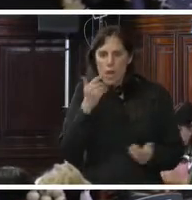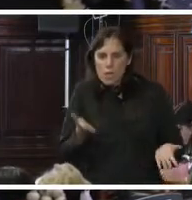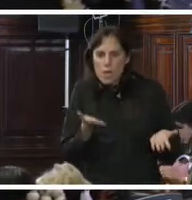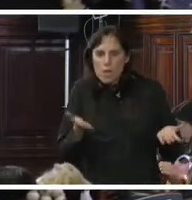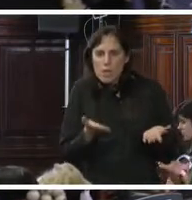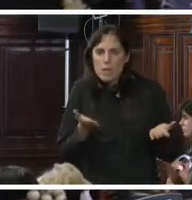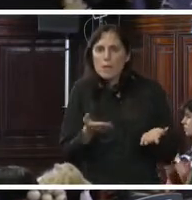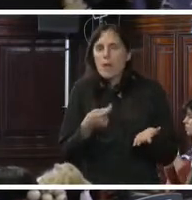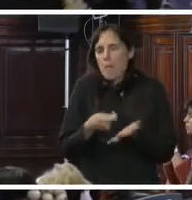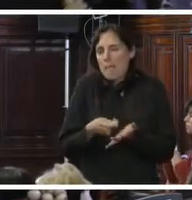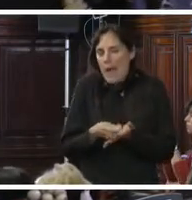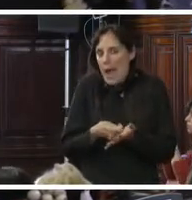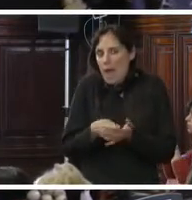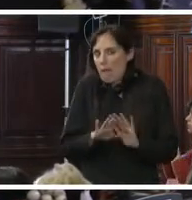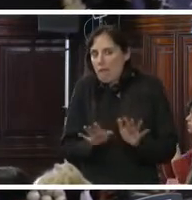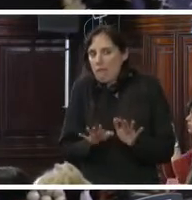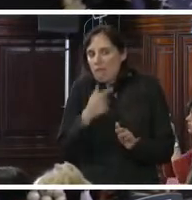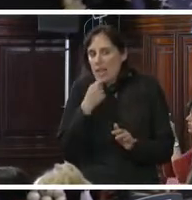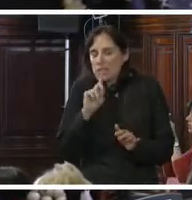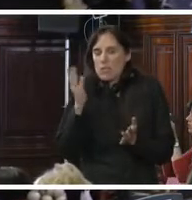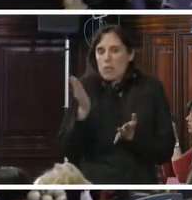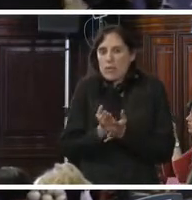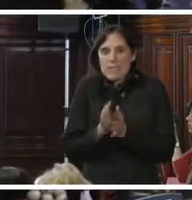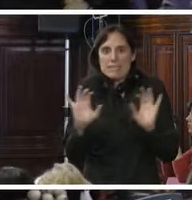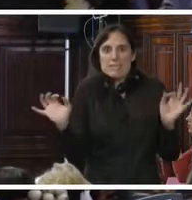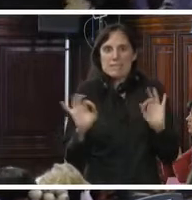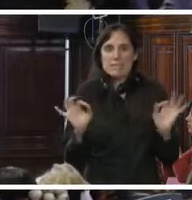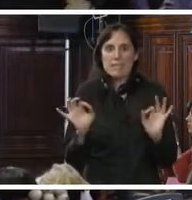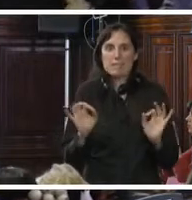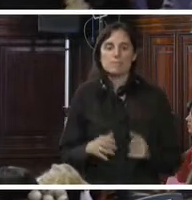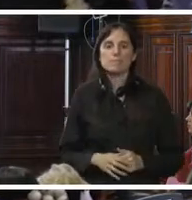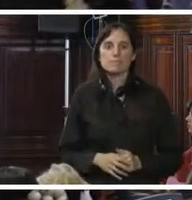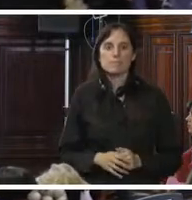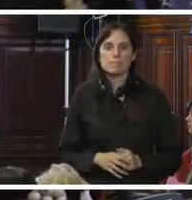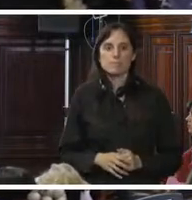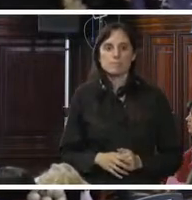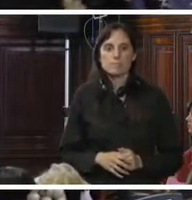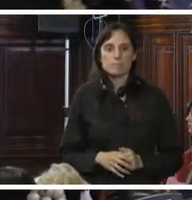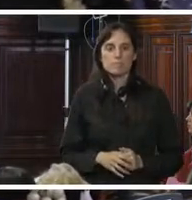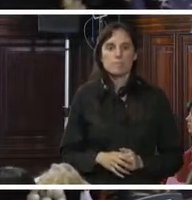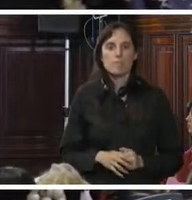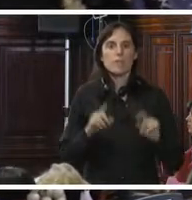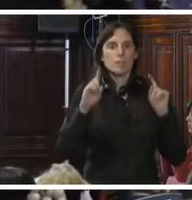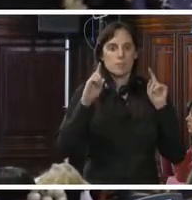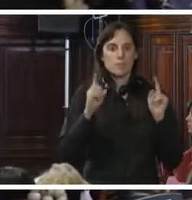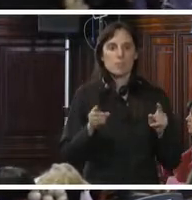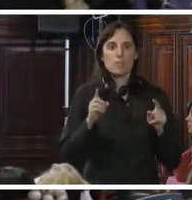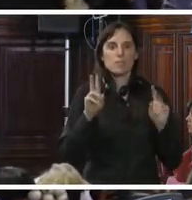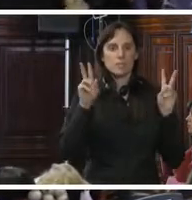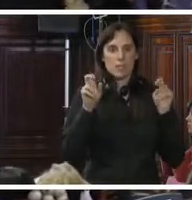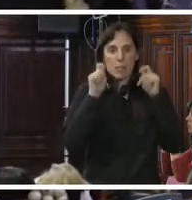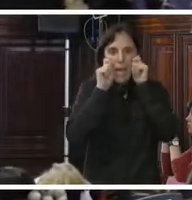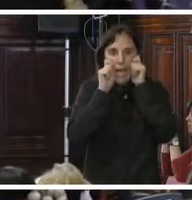mediante pagos, evitan ser condenados. En segundo lugar, como les comenté, abordaré el tema de atención,